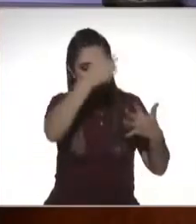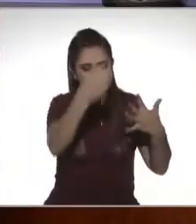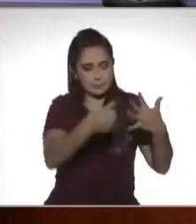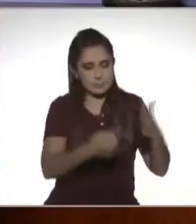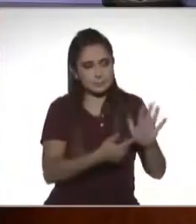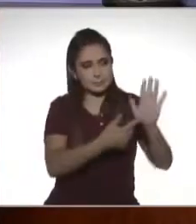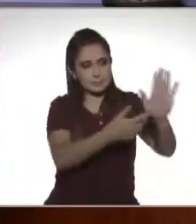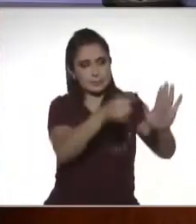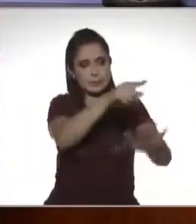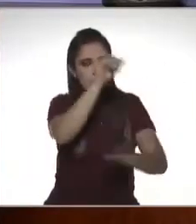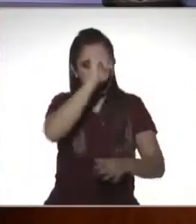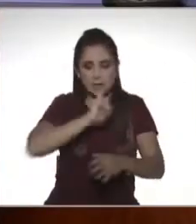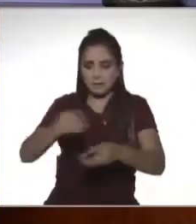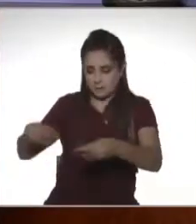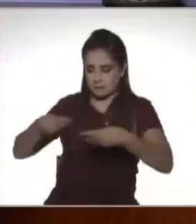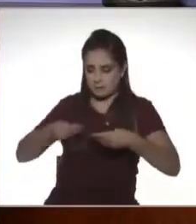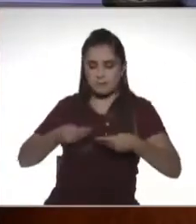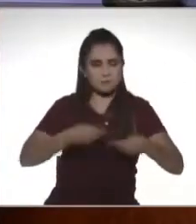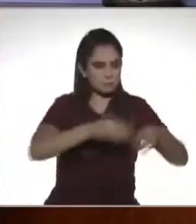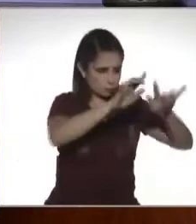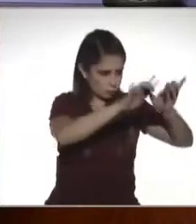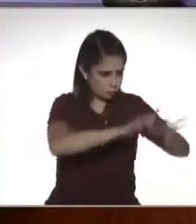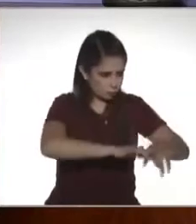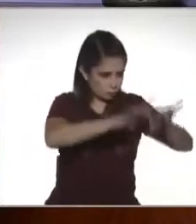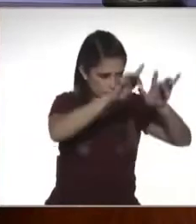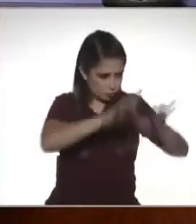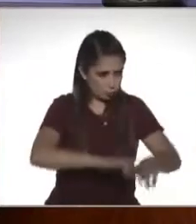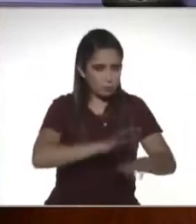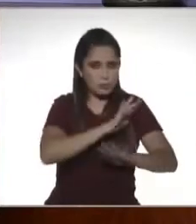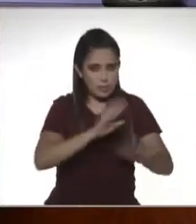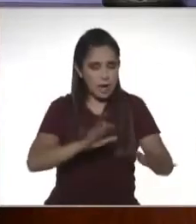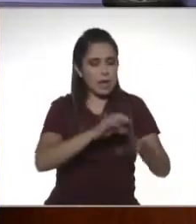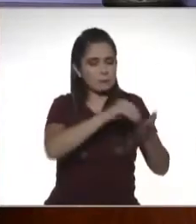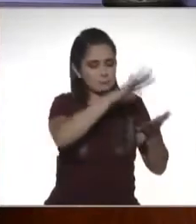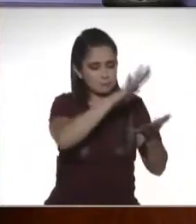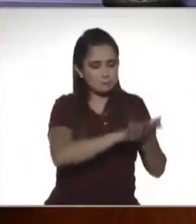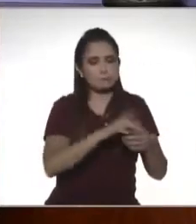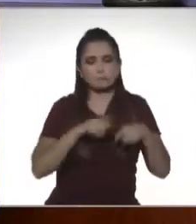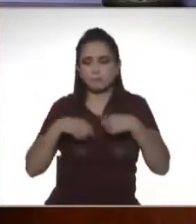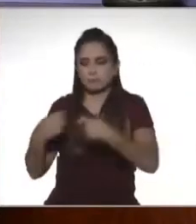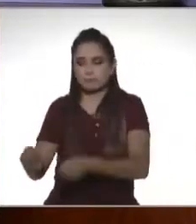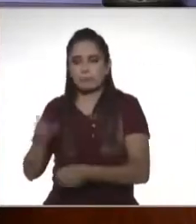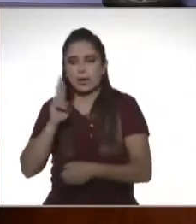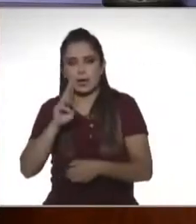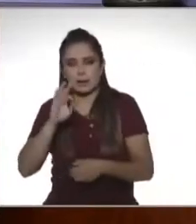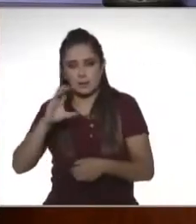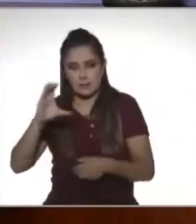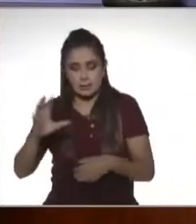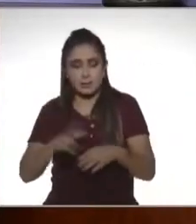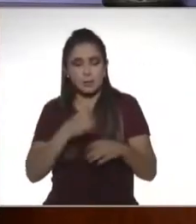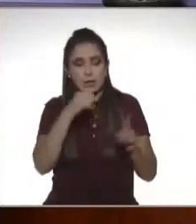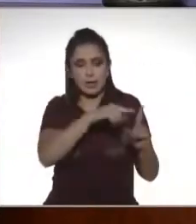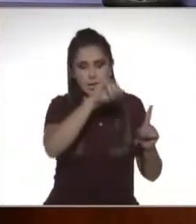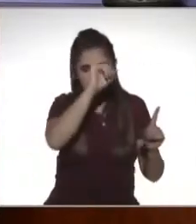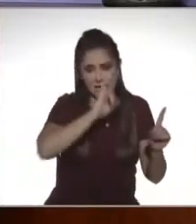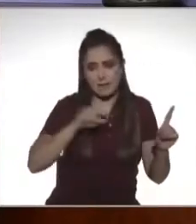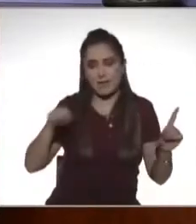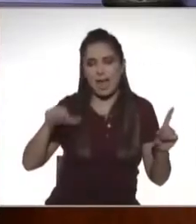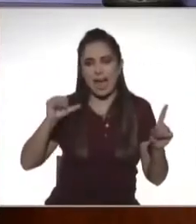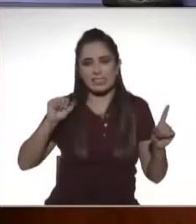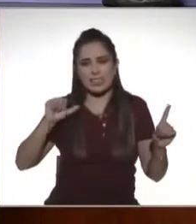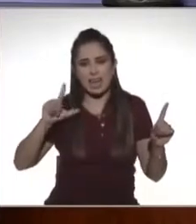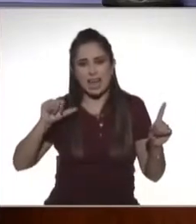suficiente para que el patrón lo registre, cuente con su RFC, porque finalmente el patrón, justamente cuando hablamos de asalariados,